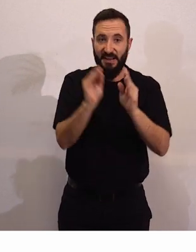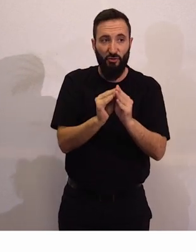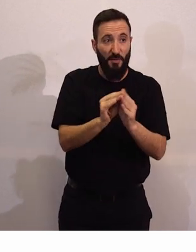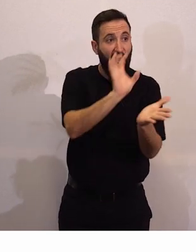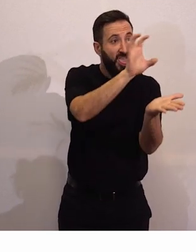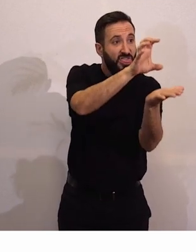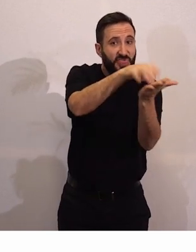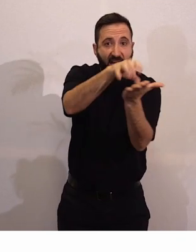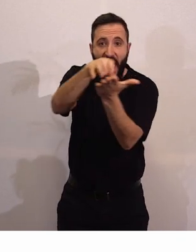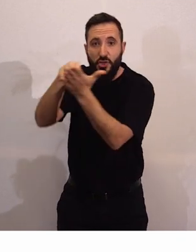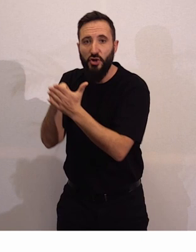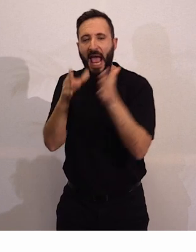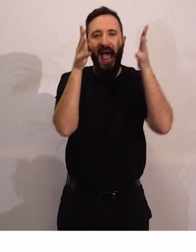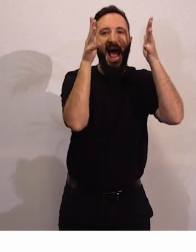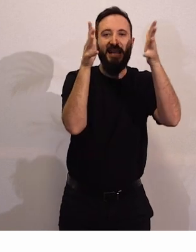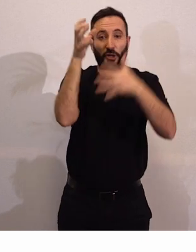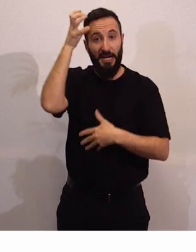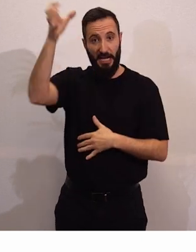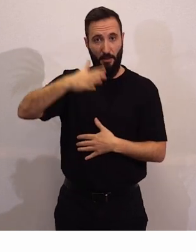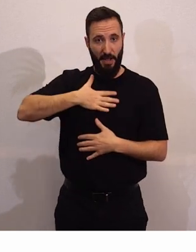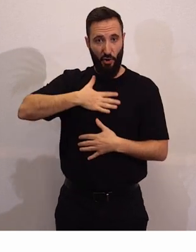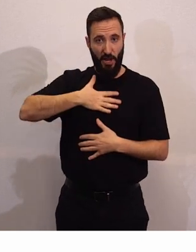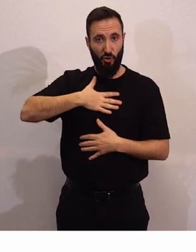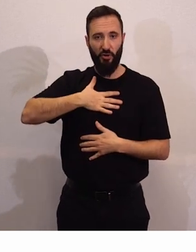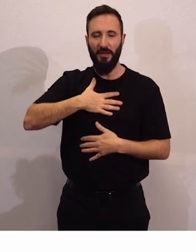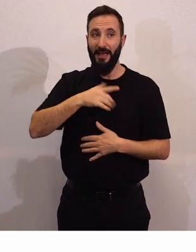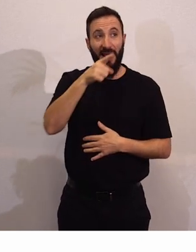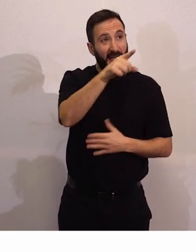centros, en los centros asesores del Real Patronato tenemos